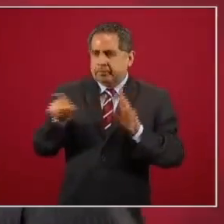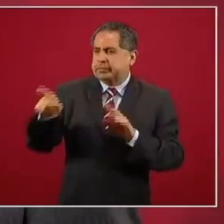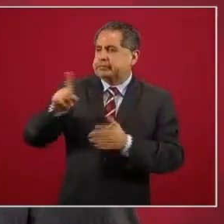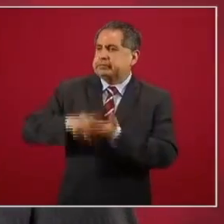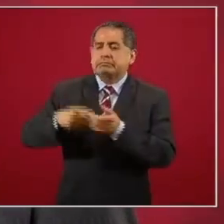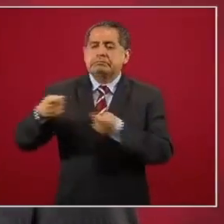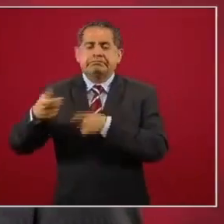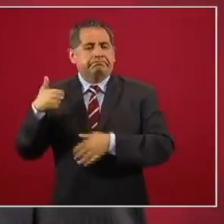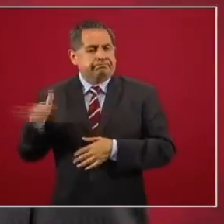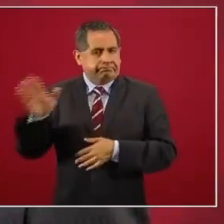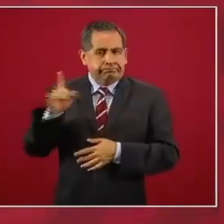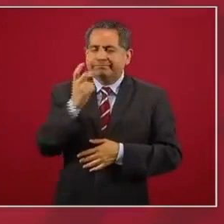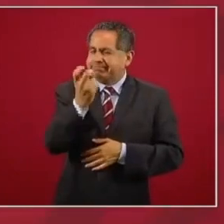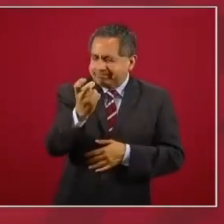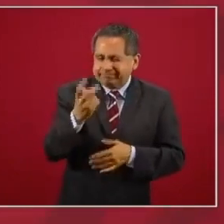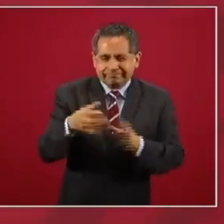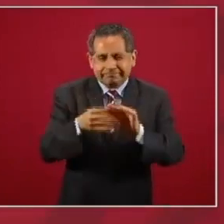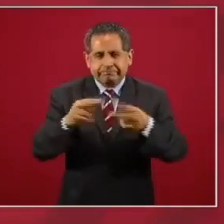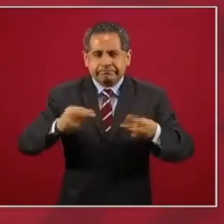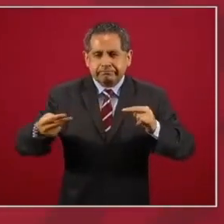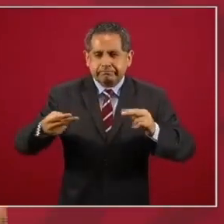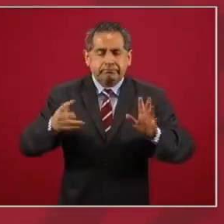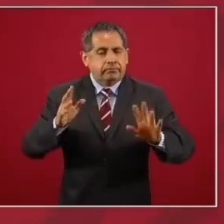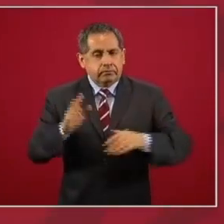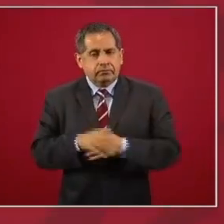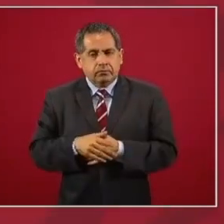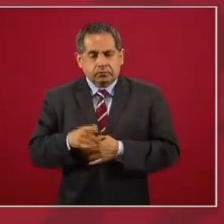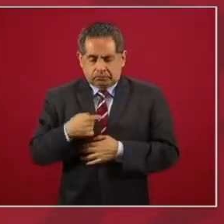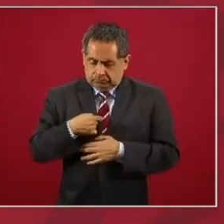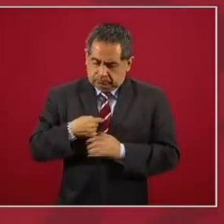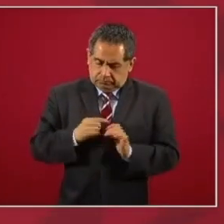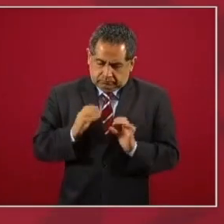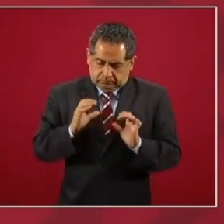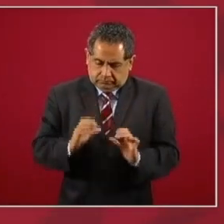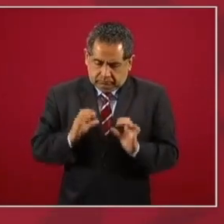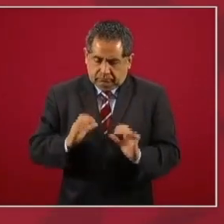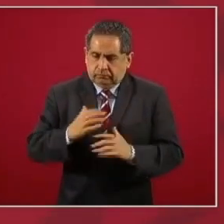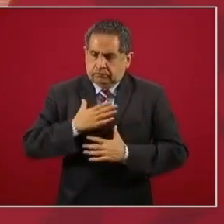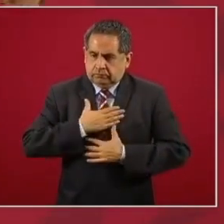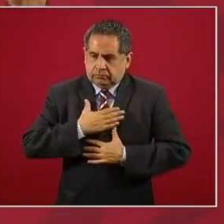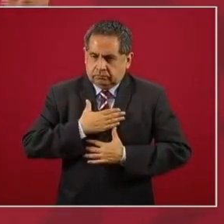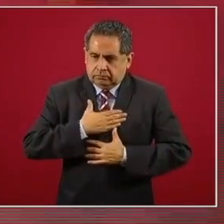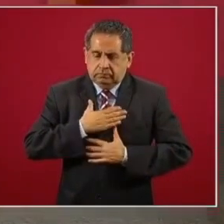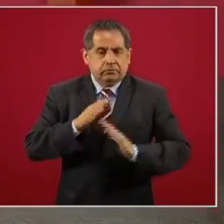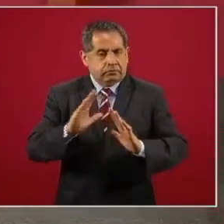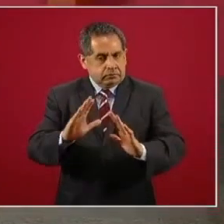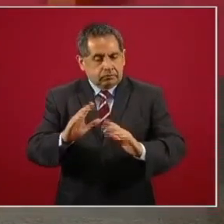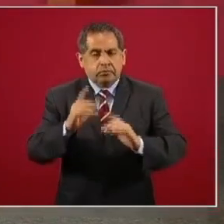Entonces, yo me cuido y